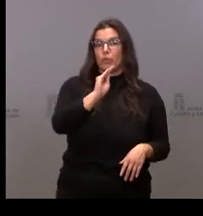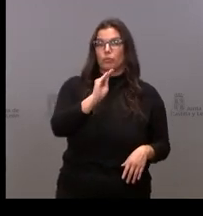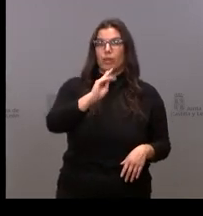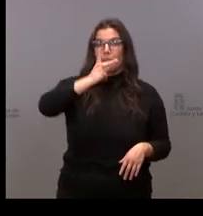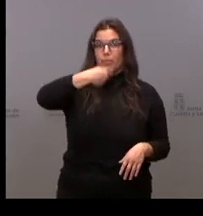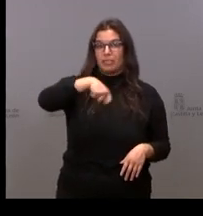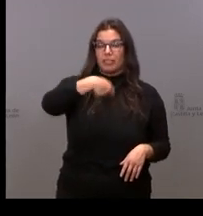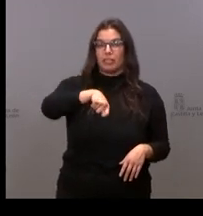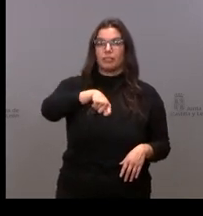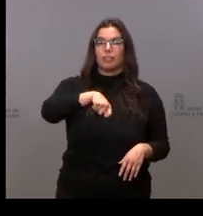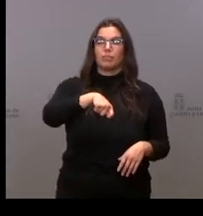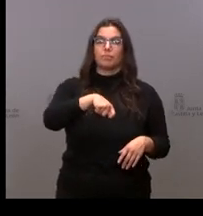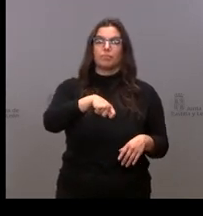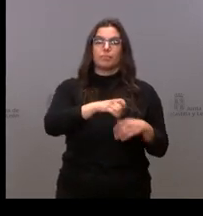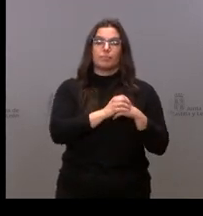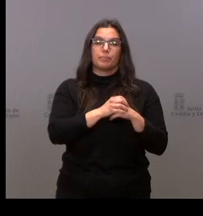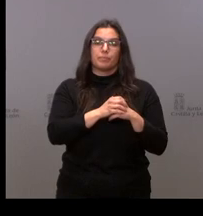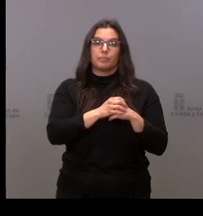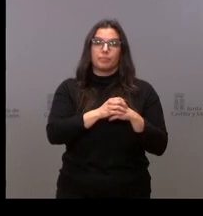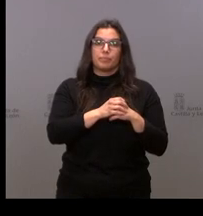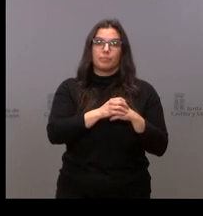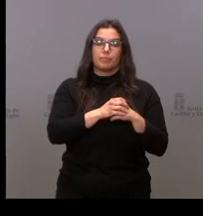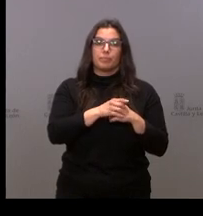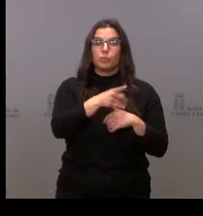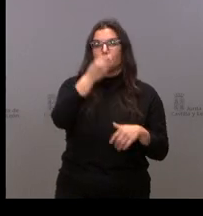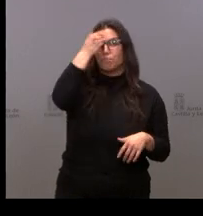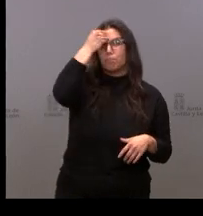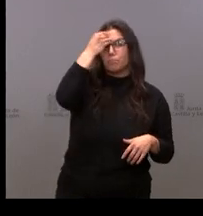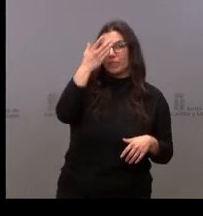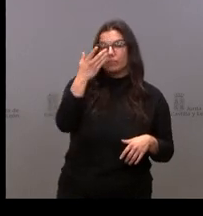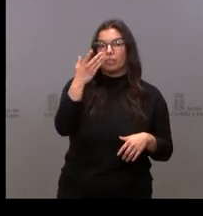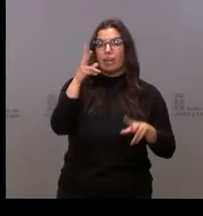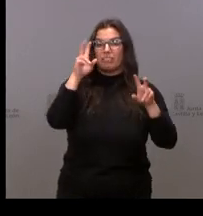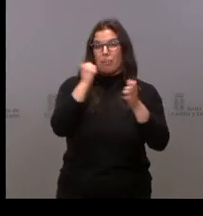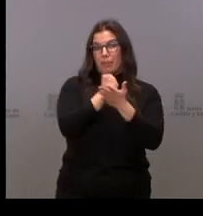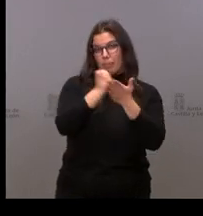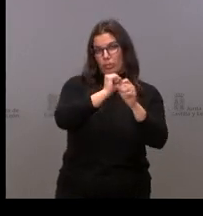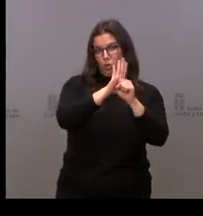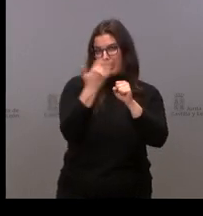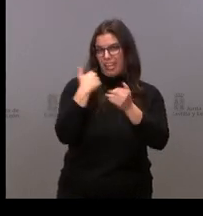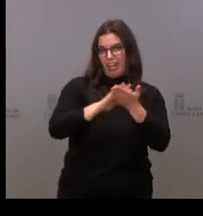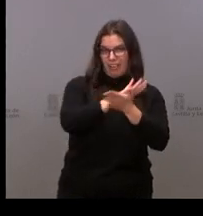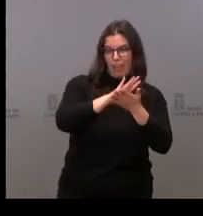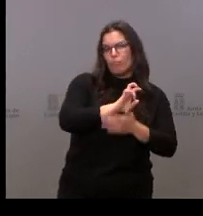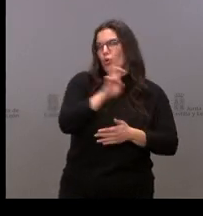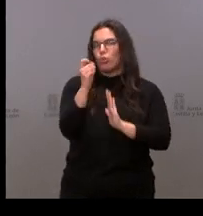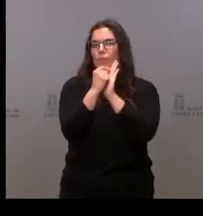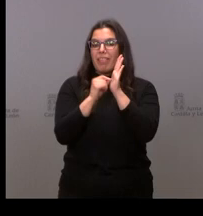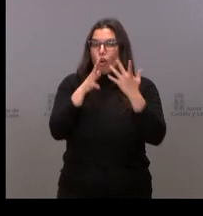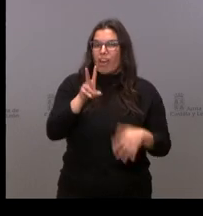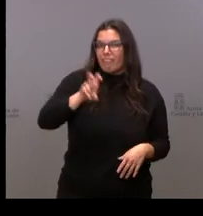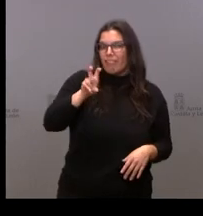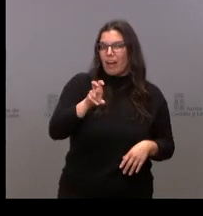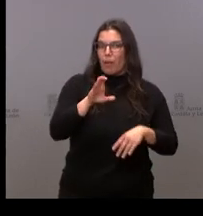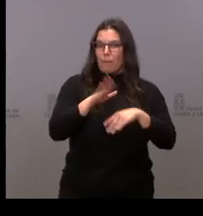vicepresidente IGEA qué medidas considera él… Ya hemos hablado del pasaporte COVID, pero qué medidas considera él que serían efectivas en este momento